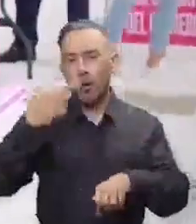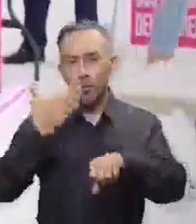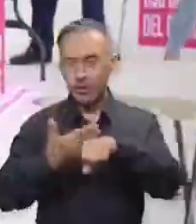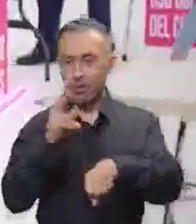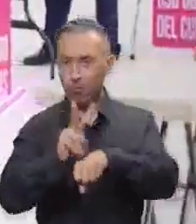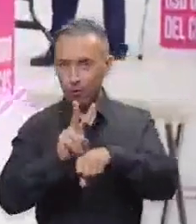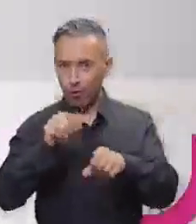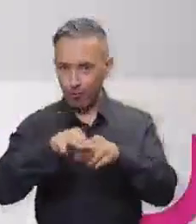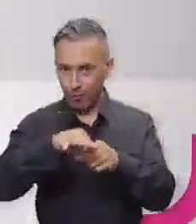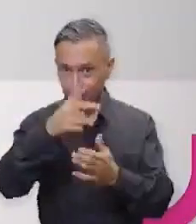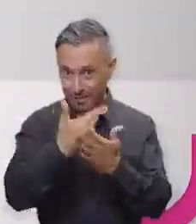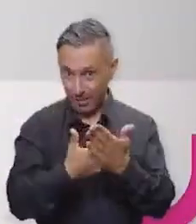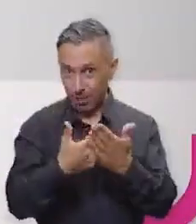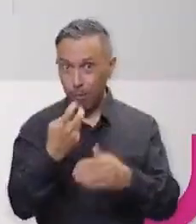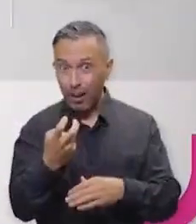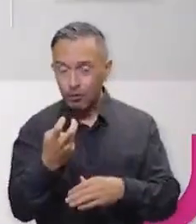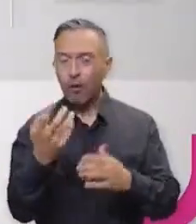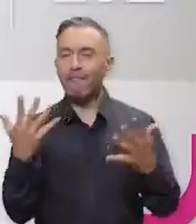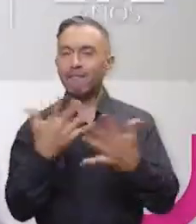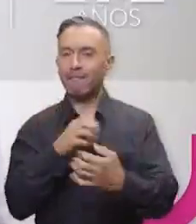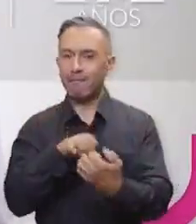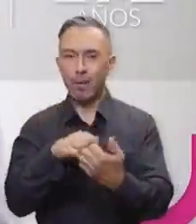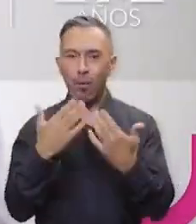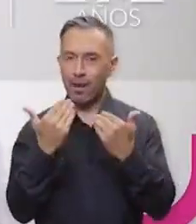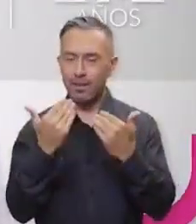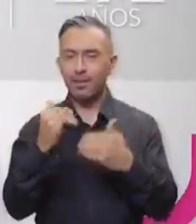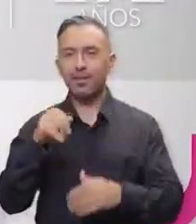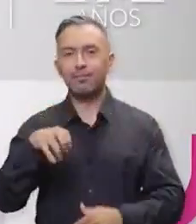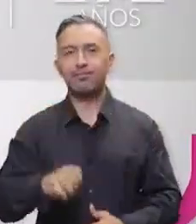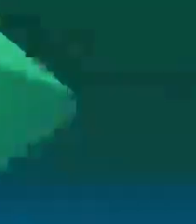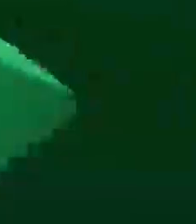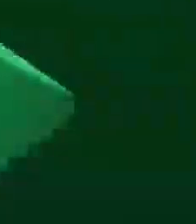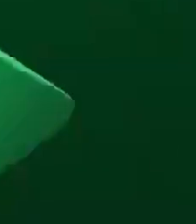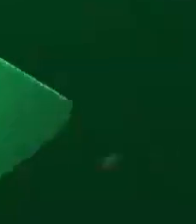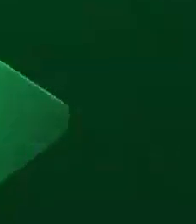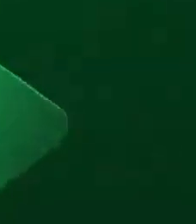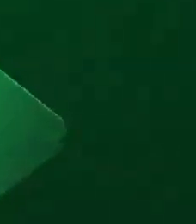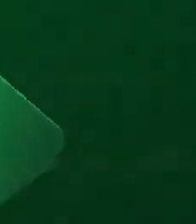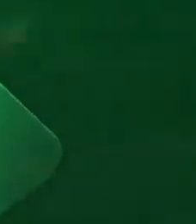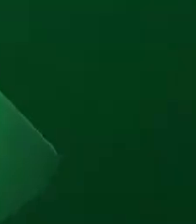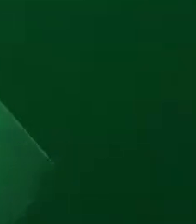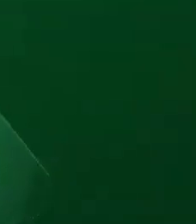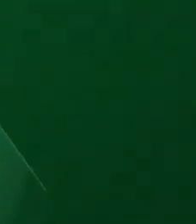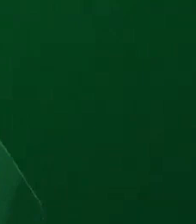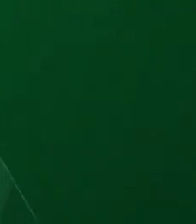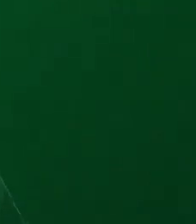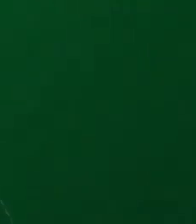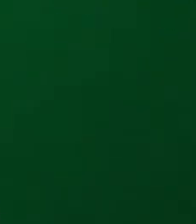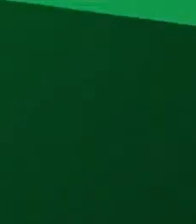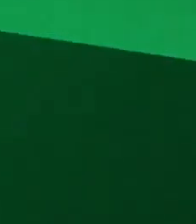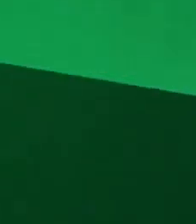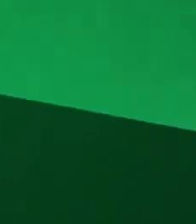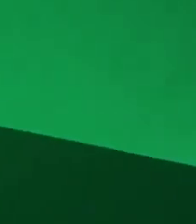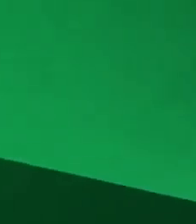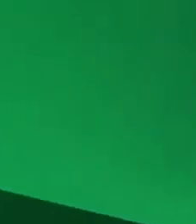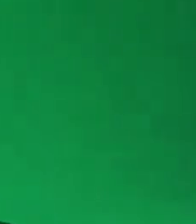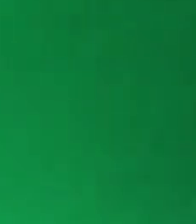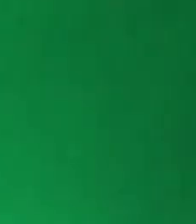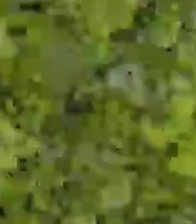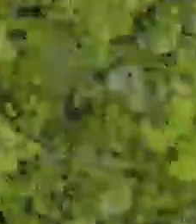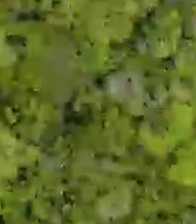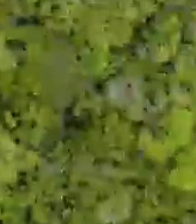vecinas y vecinos por eso no hay fraude INE vive tus causas en nuestras recomendaciones semanales